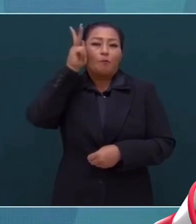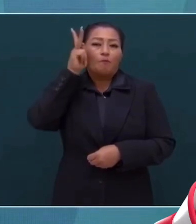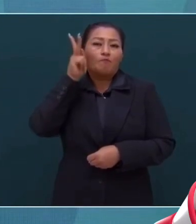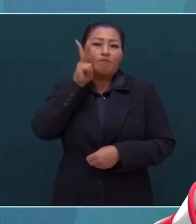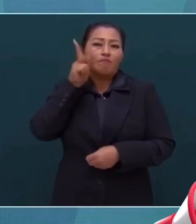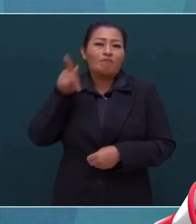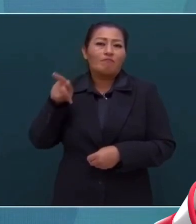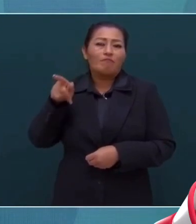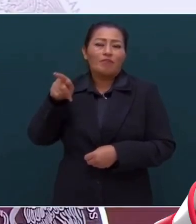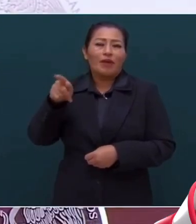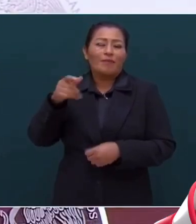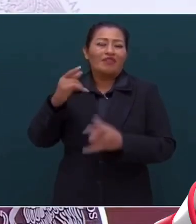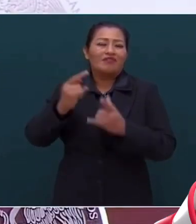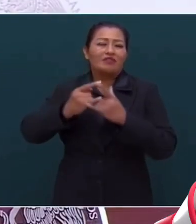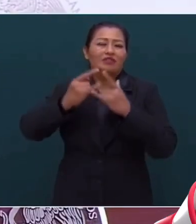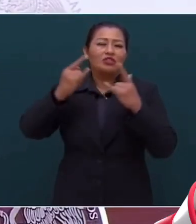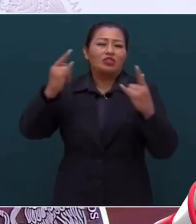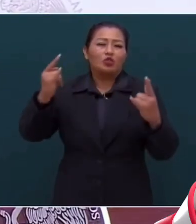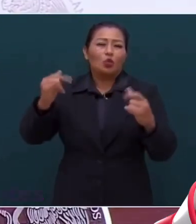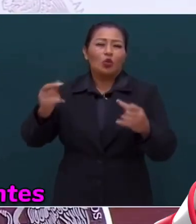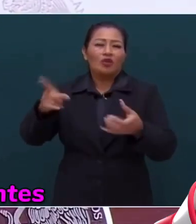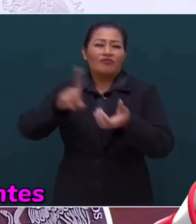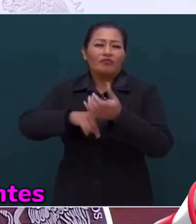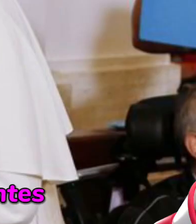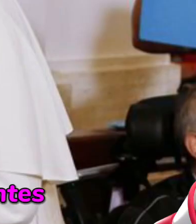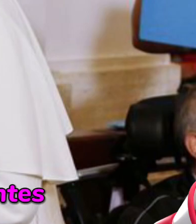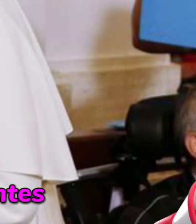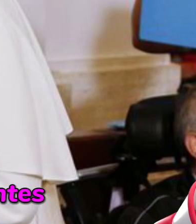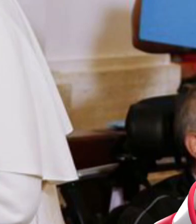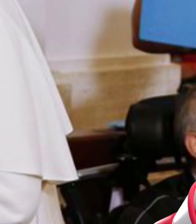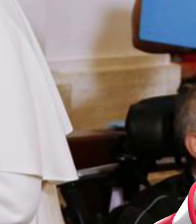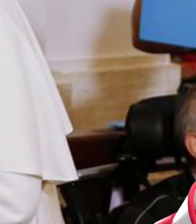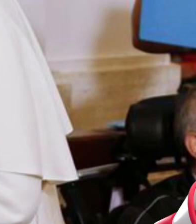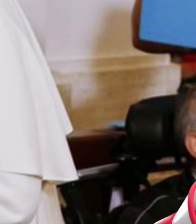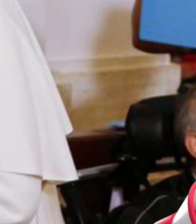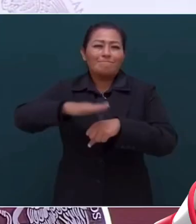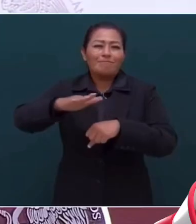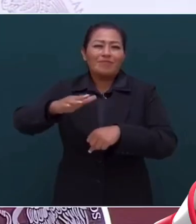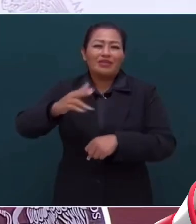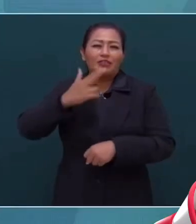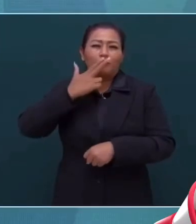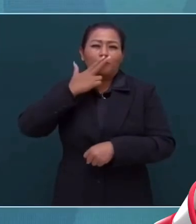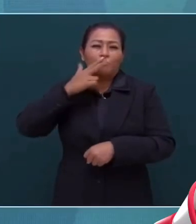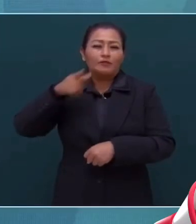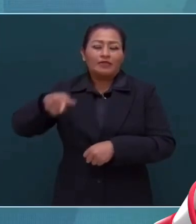en la historia de la Iglesia más consecuentes que ha habido,